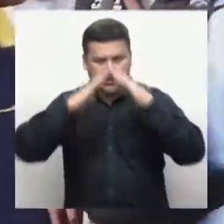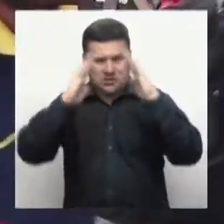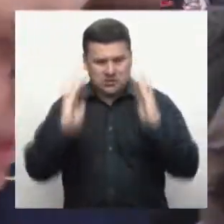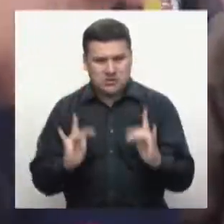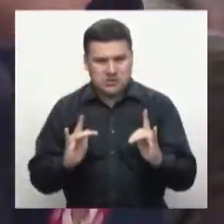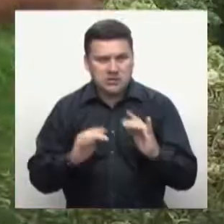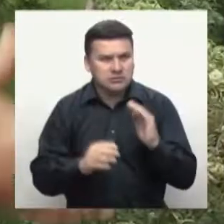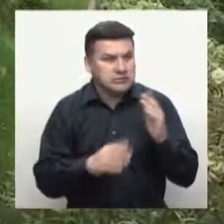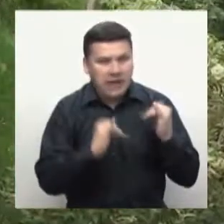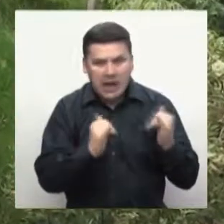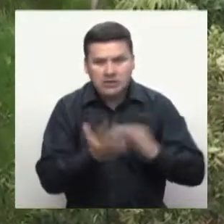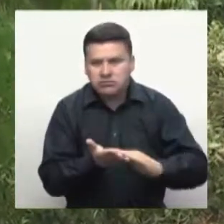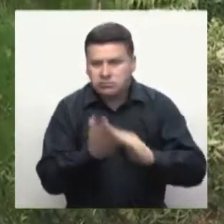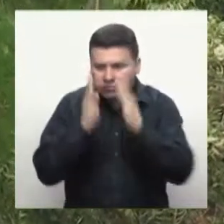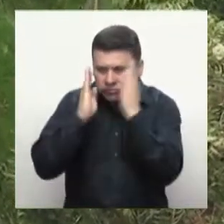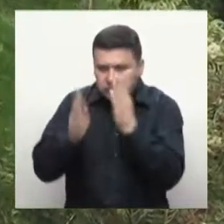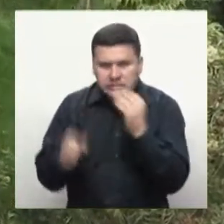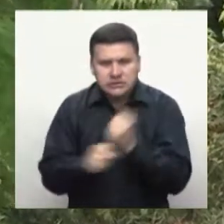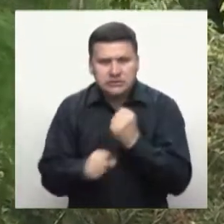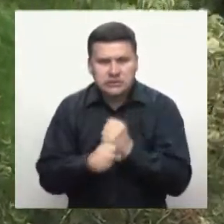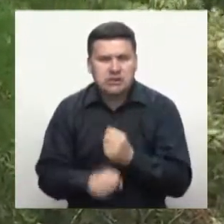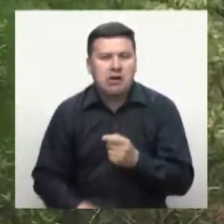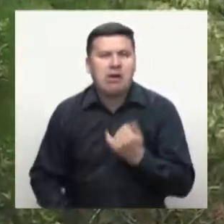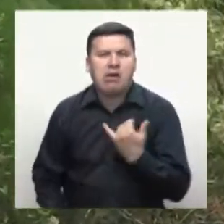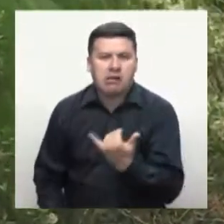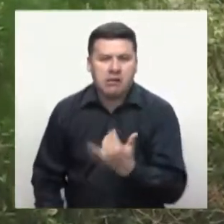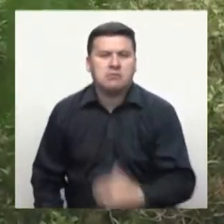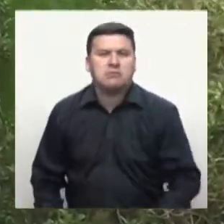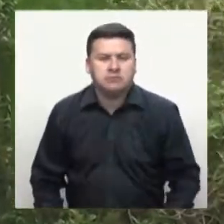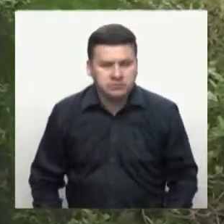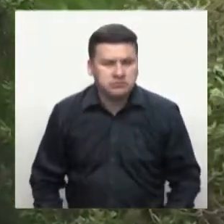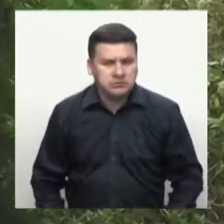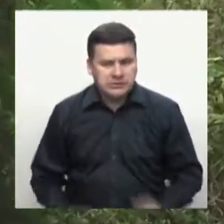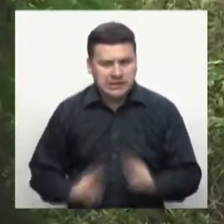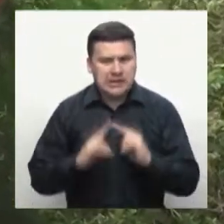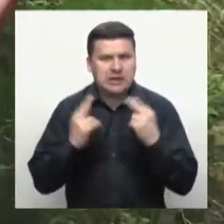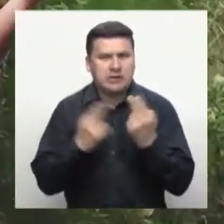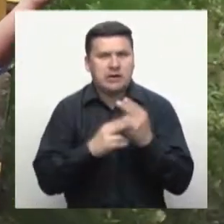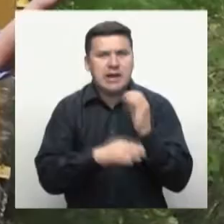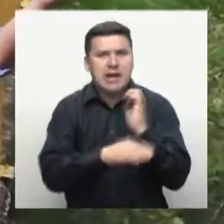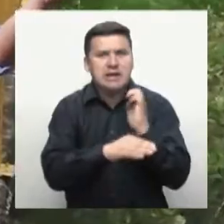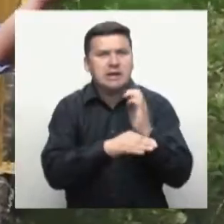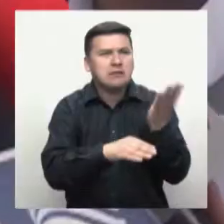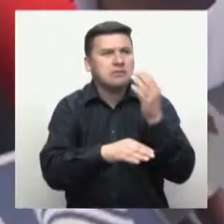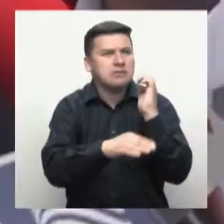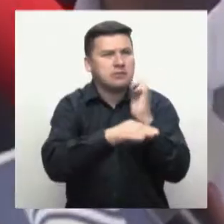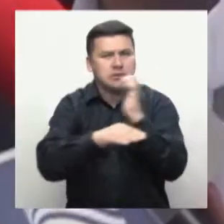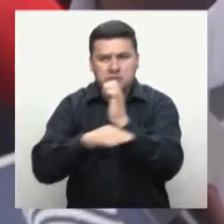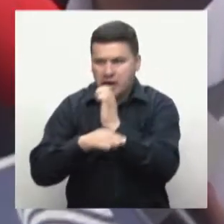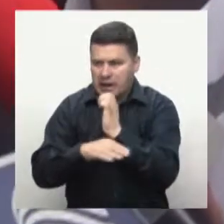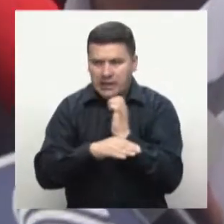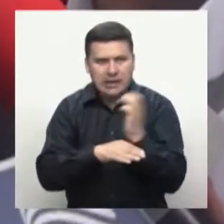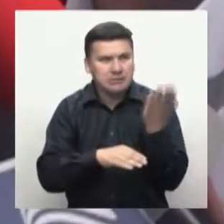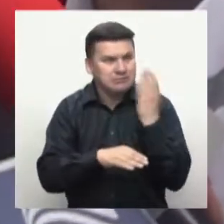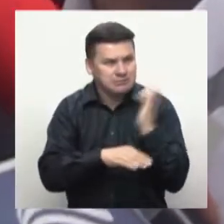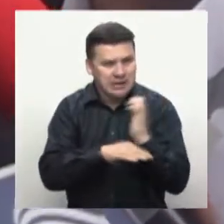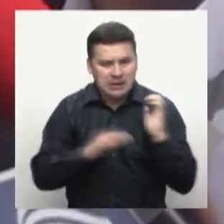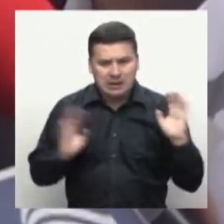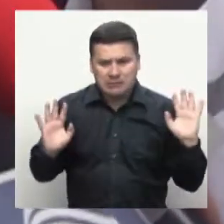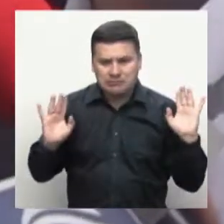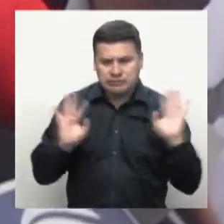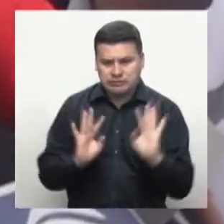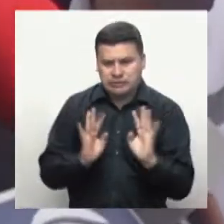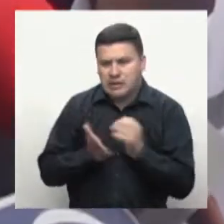están reunidas todas las entidades que de una u otra forma tienen que ver con la ayuda